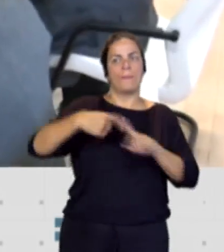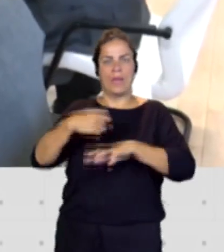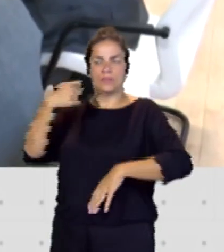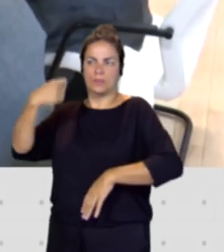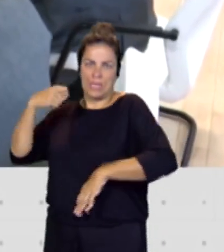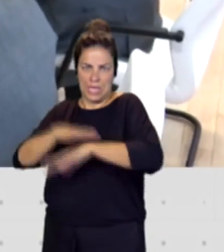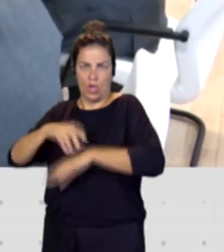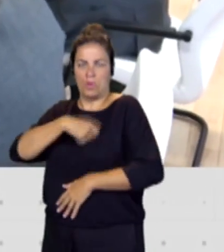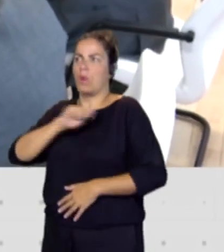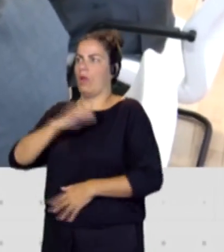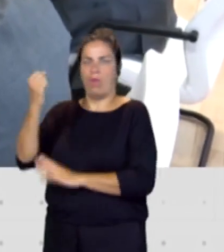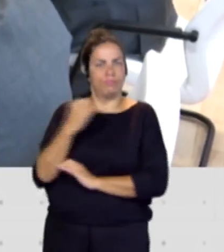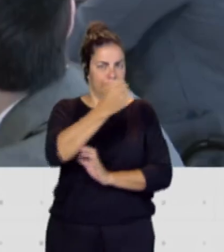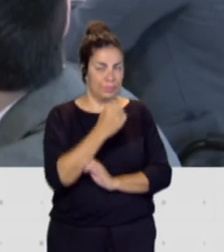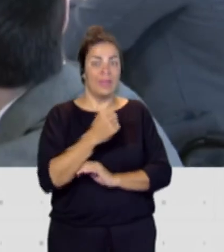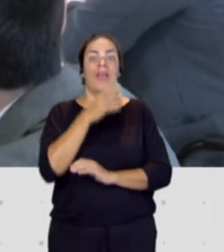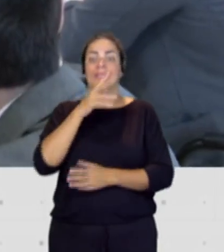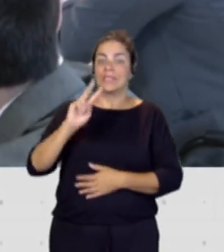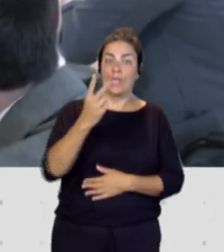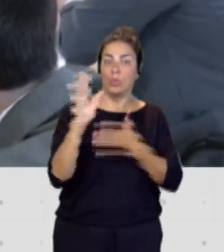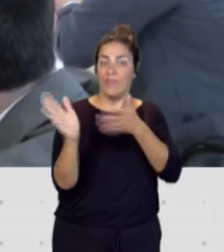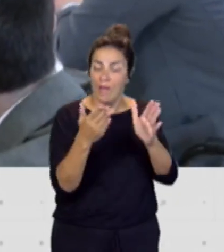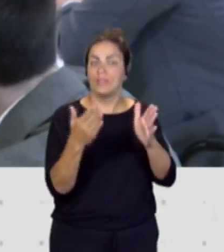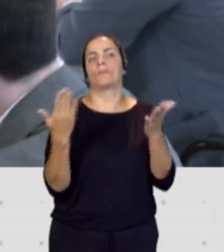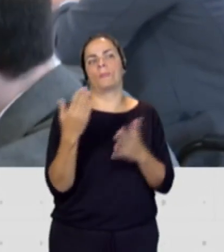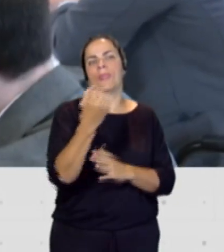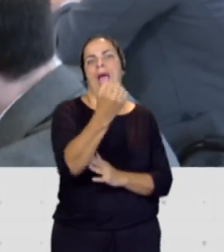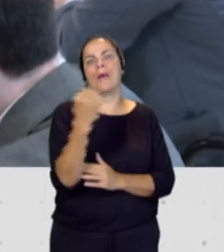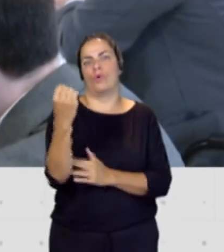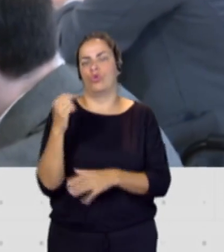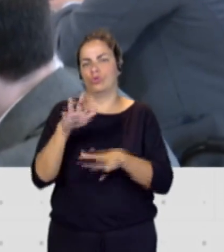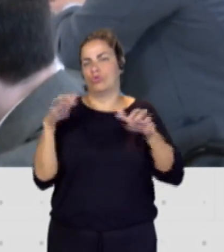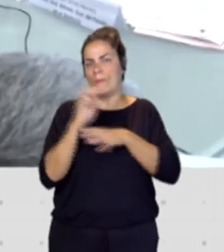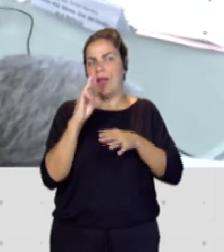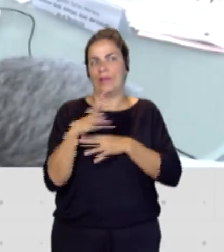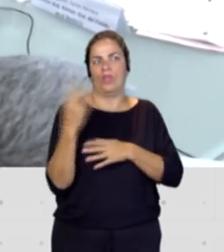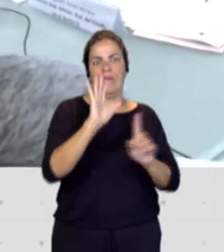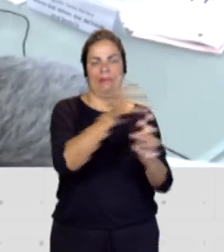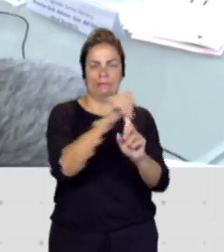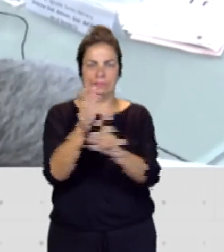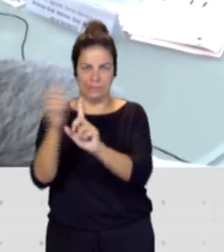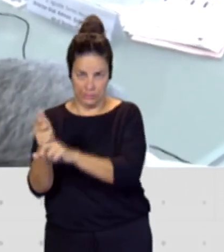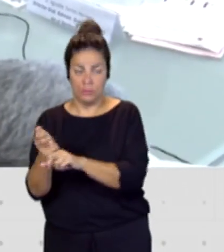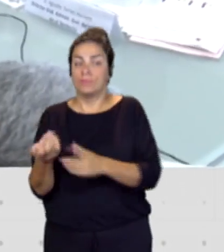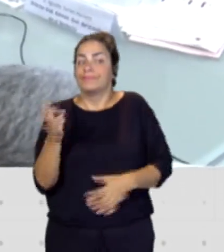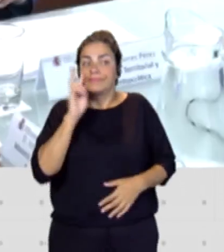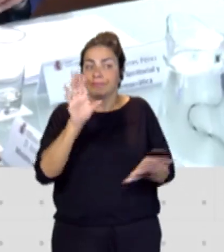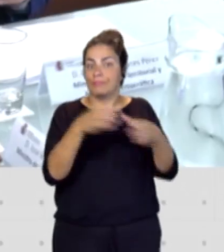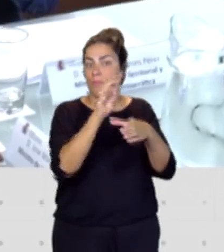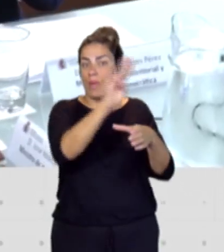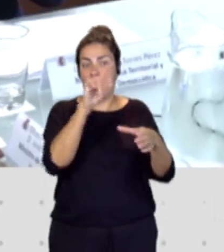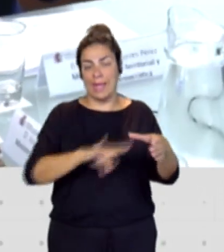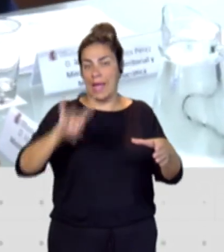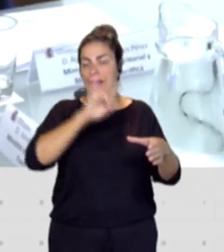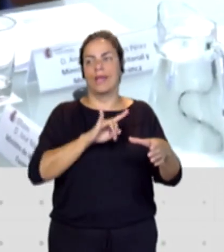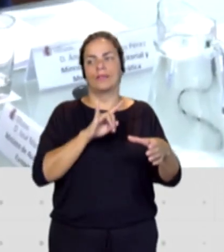segunda fase es la de lograr los apoyos parlamentarios. Hemos visto a un Partido Popular en Canarias que ha